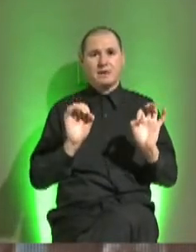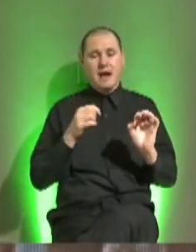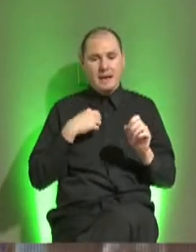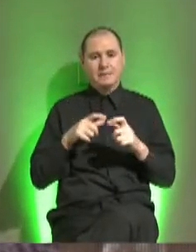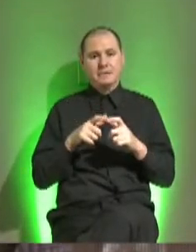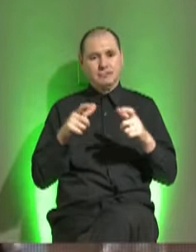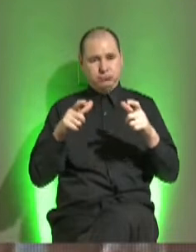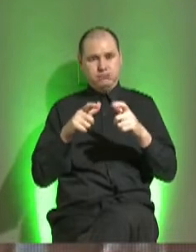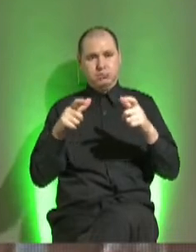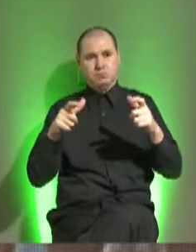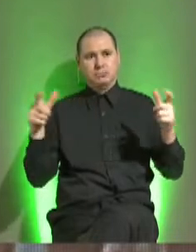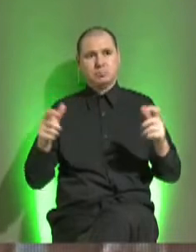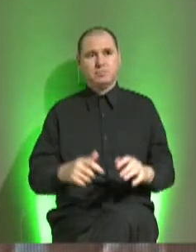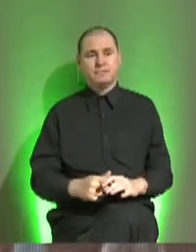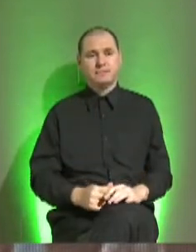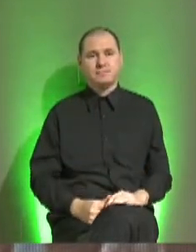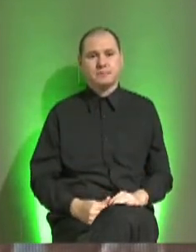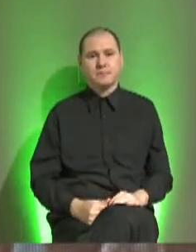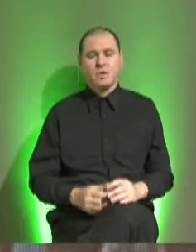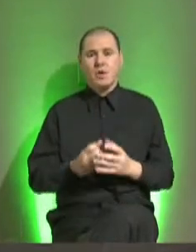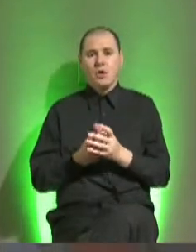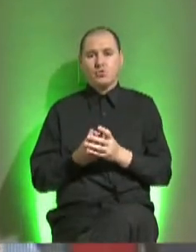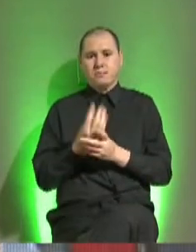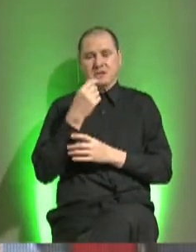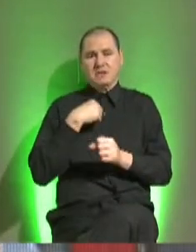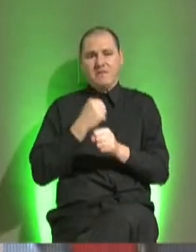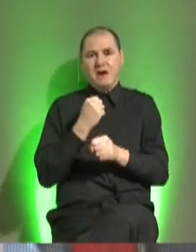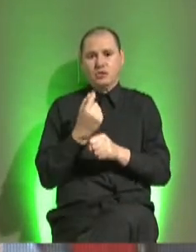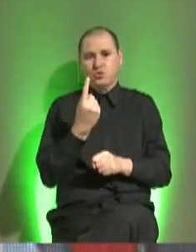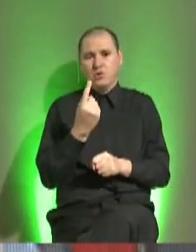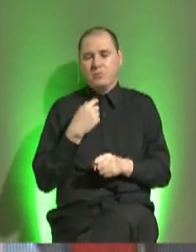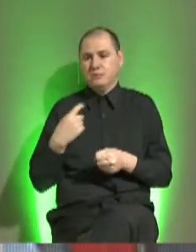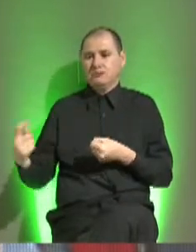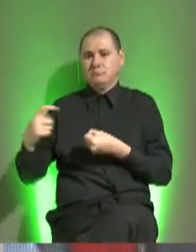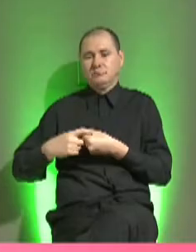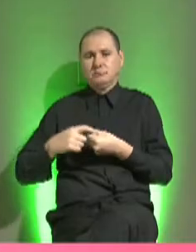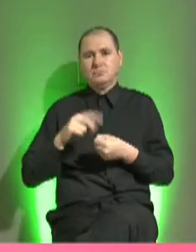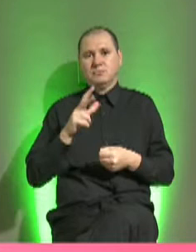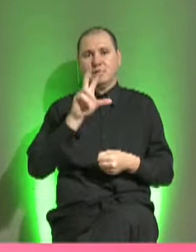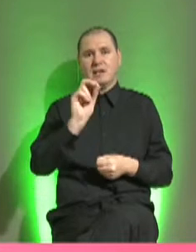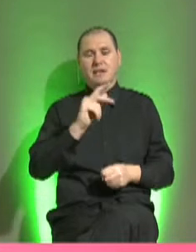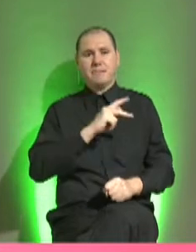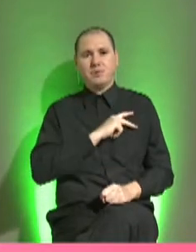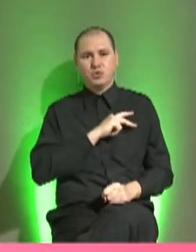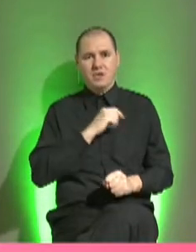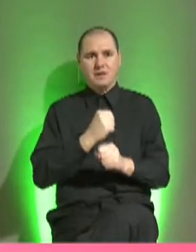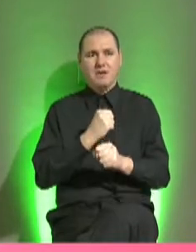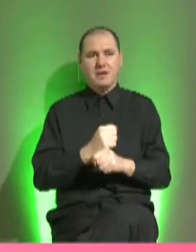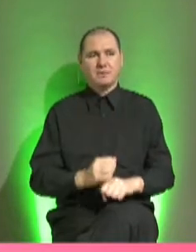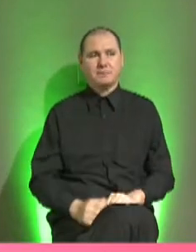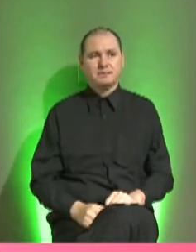creciendo, y de comenzar a trabajar solo, después sumamos, actualmente somos casi 30 personas trabajando.